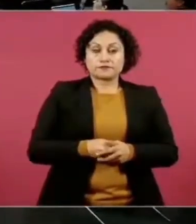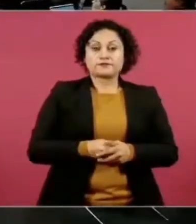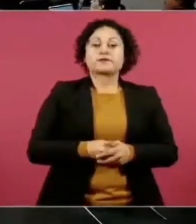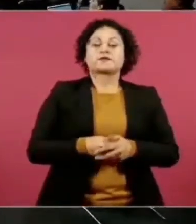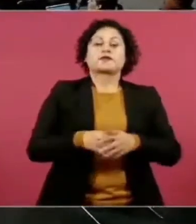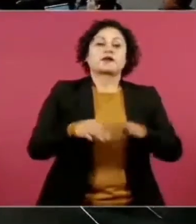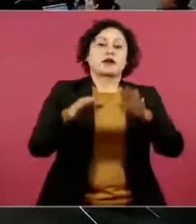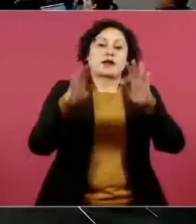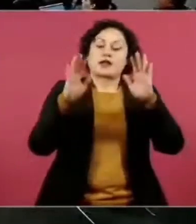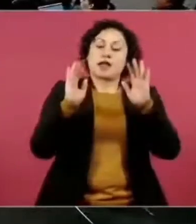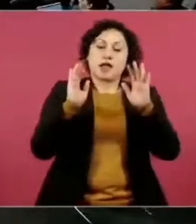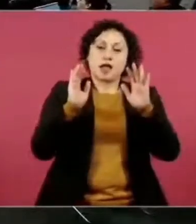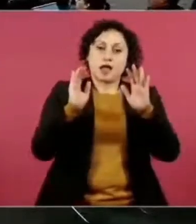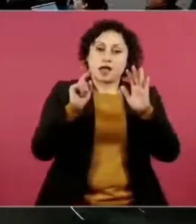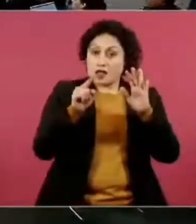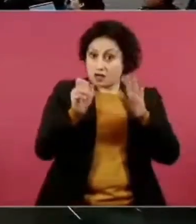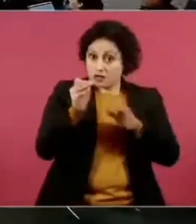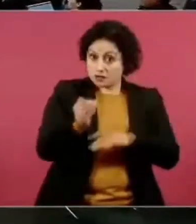entonces no está a favor él.